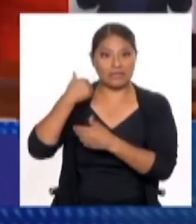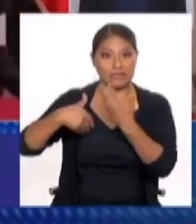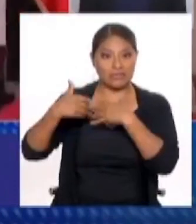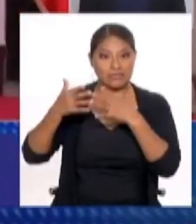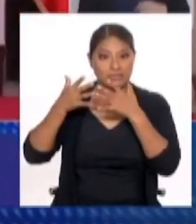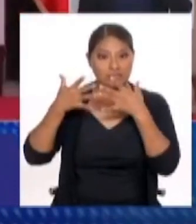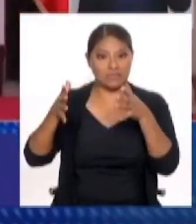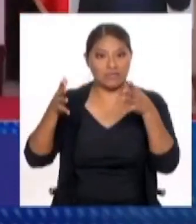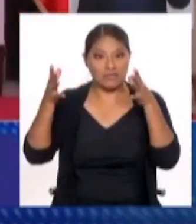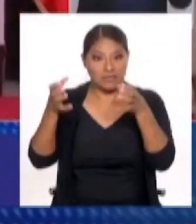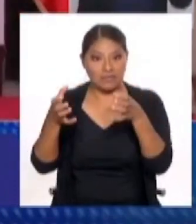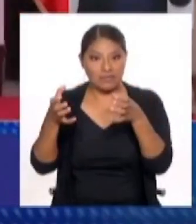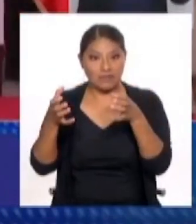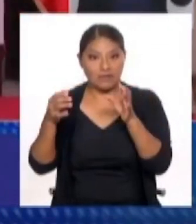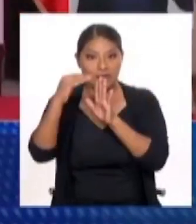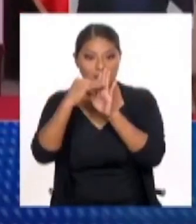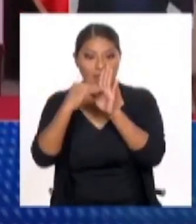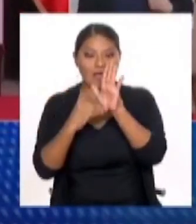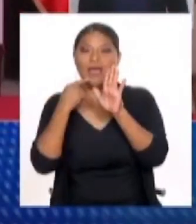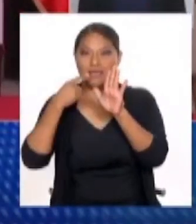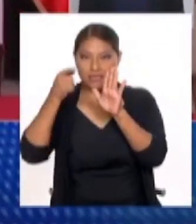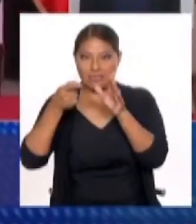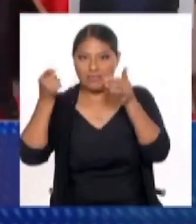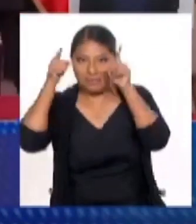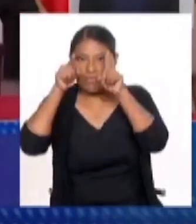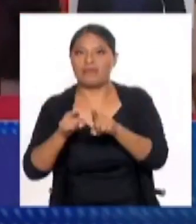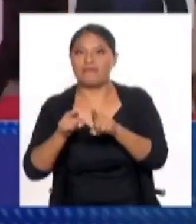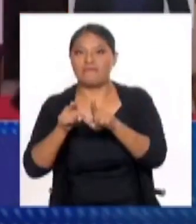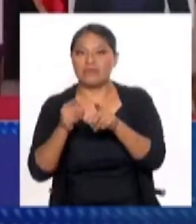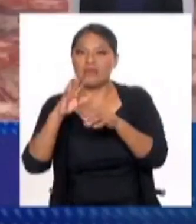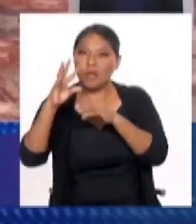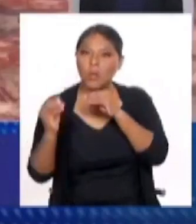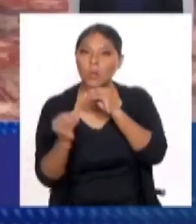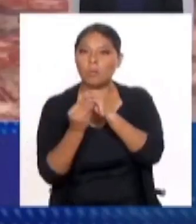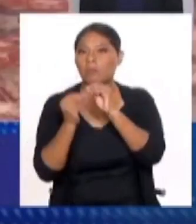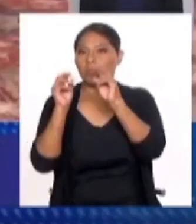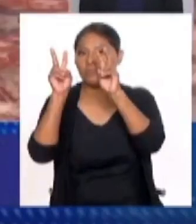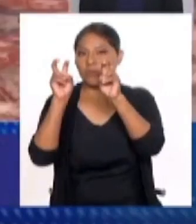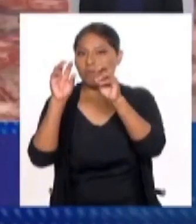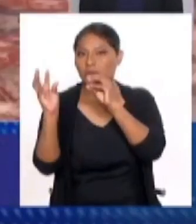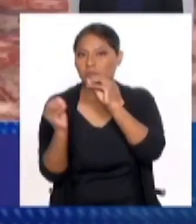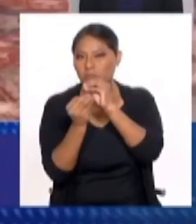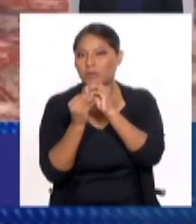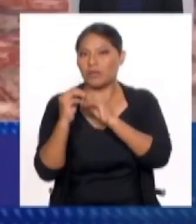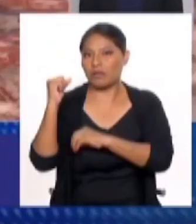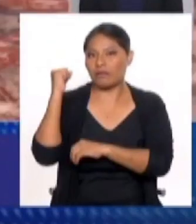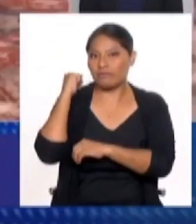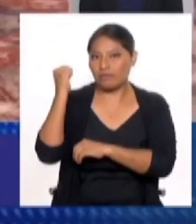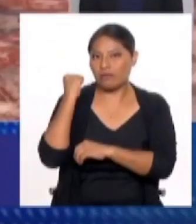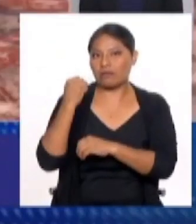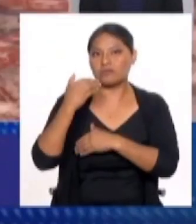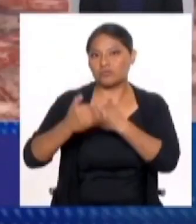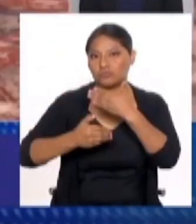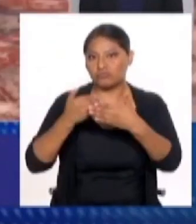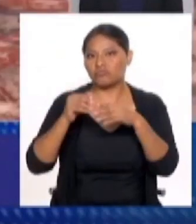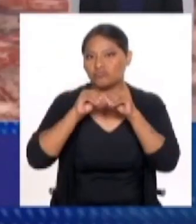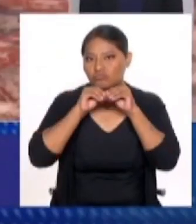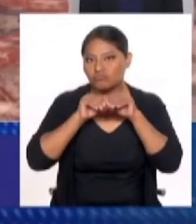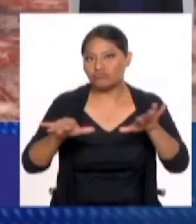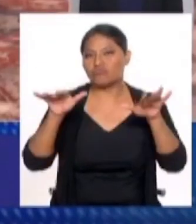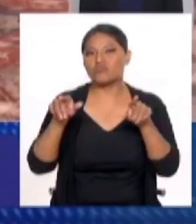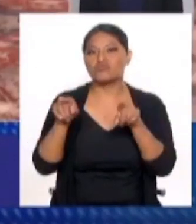constituyente, donde además deben incluirse probablemente asuntos en respecto a los derechos reproductivos, que son,